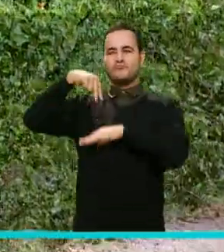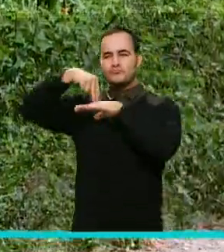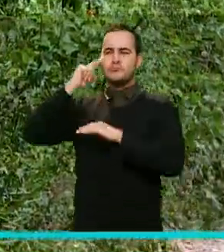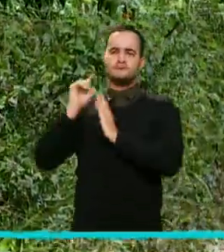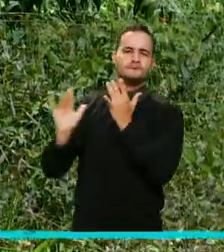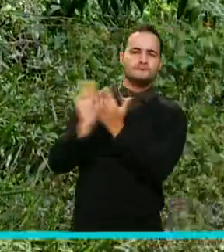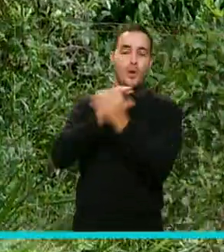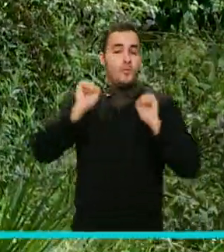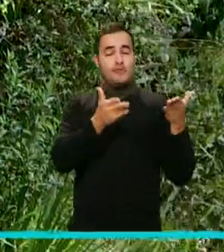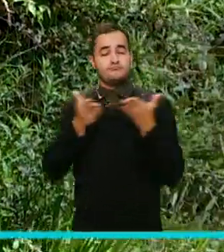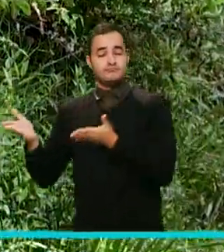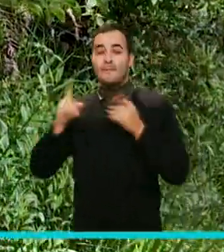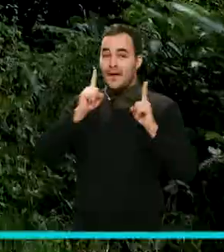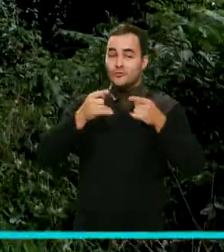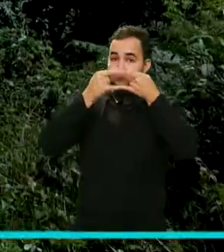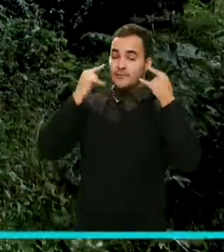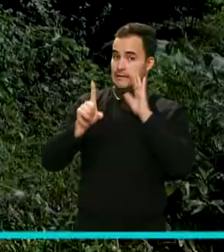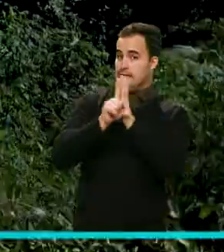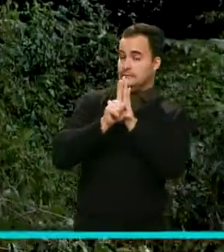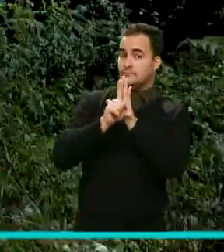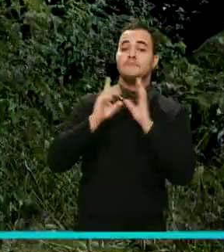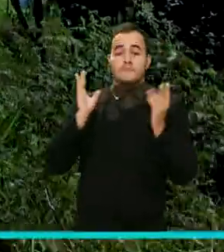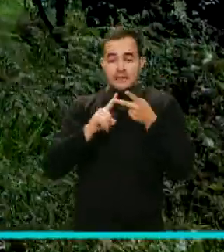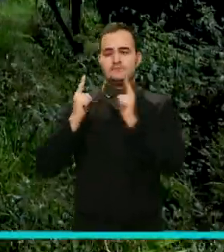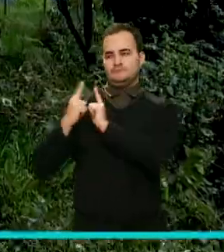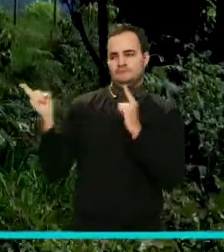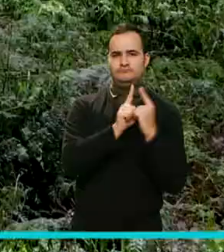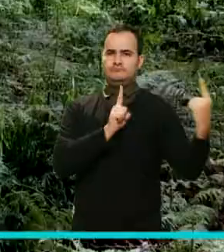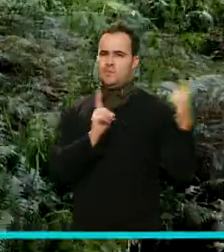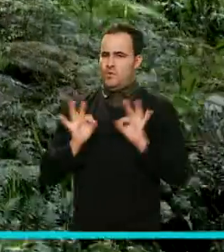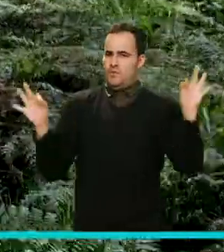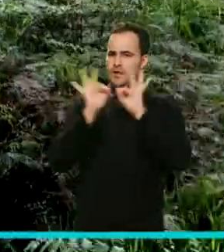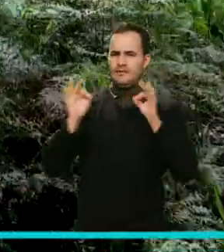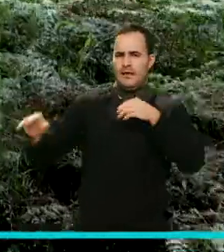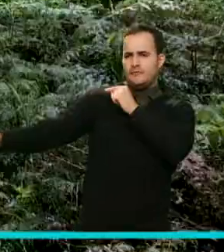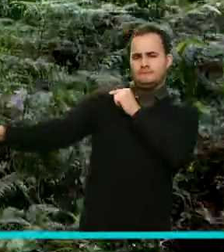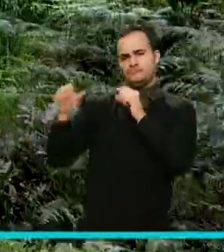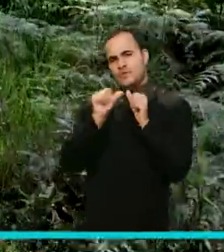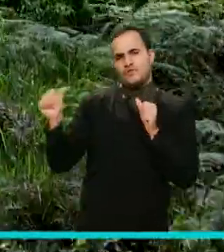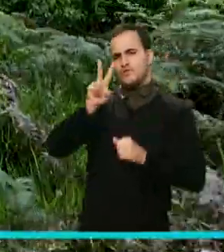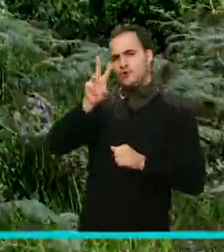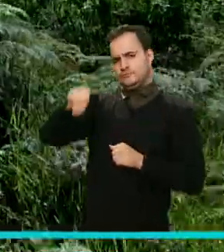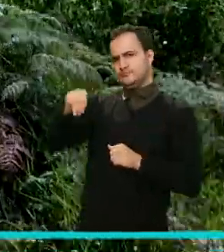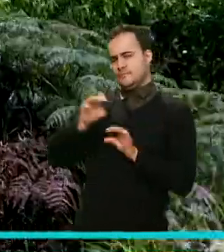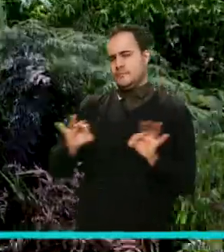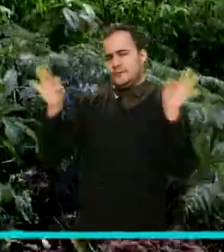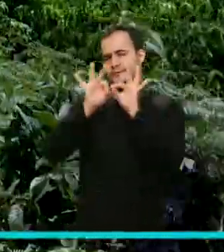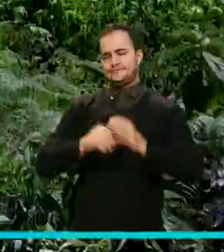hacer uso del tapabocas de manera permanente y conservar el distanciamiento social de mínimo dos metros entre cada persona.